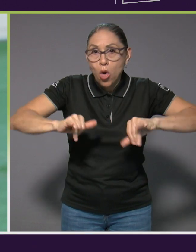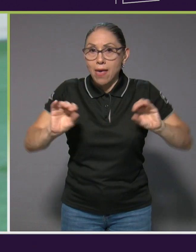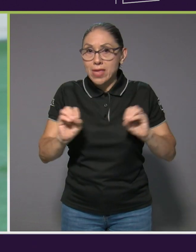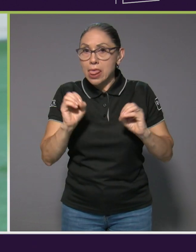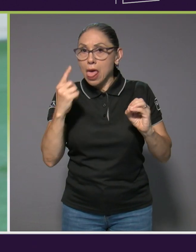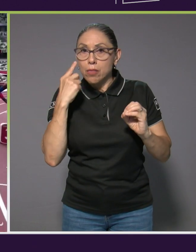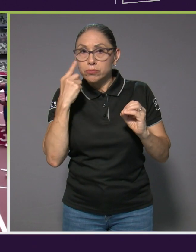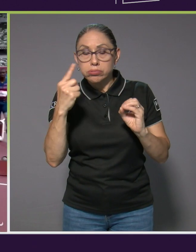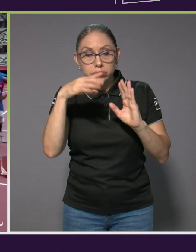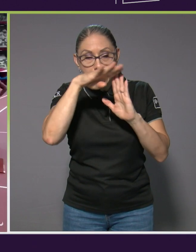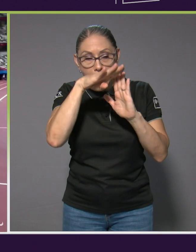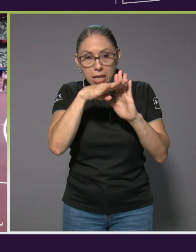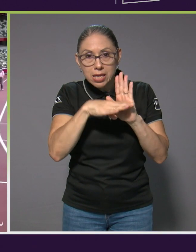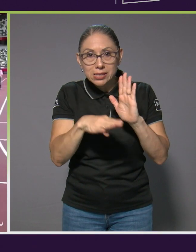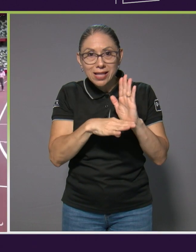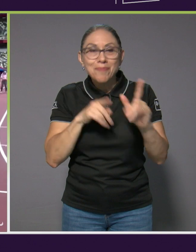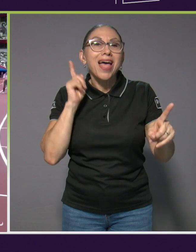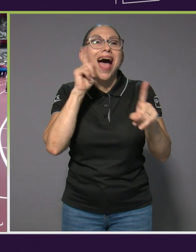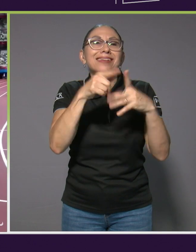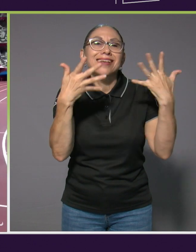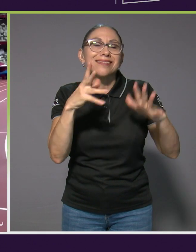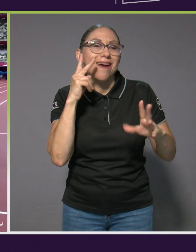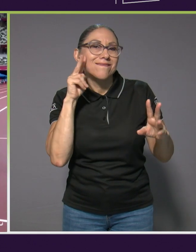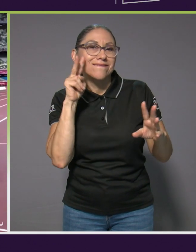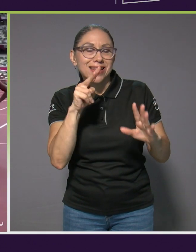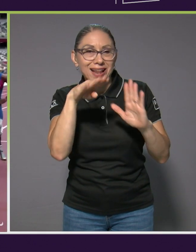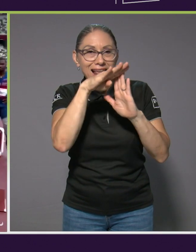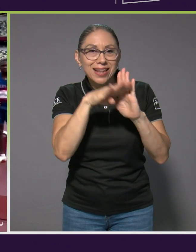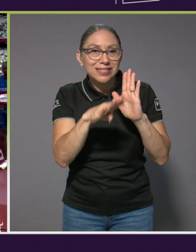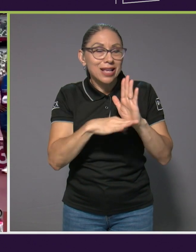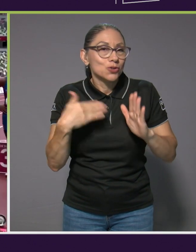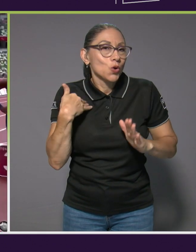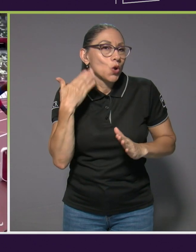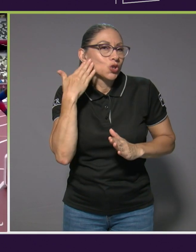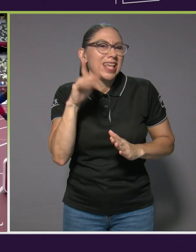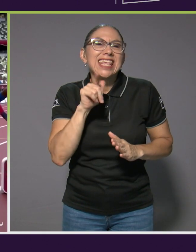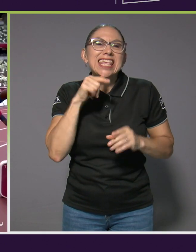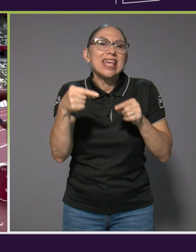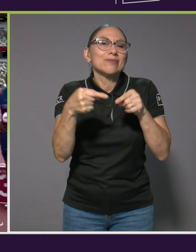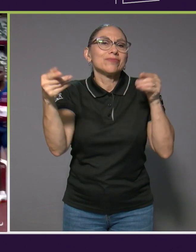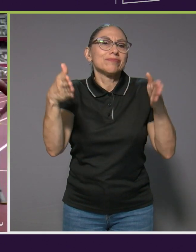hasta que no saquen la lista, no sé con quién voy a competir.